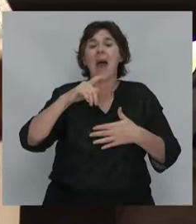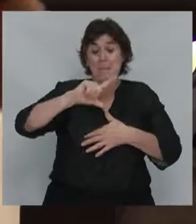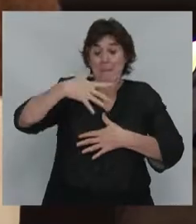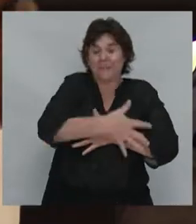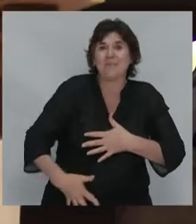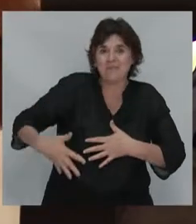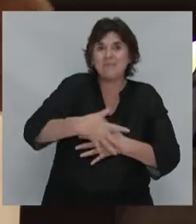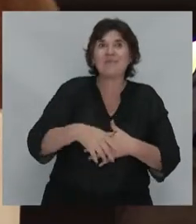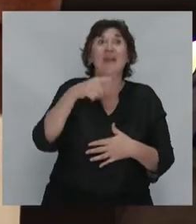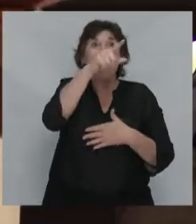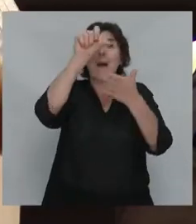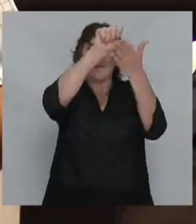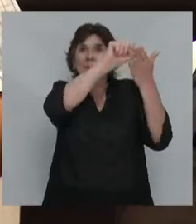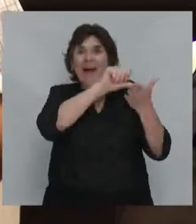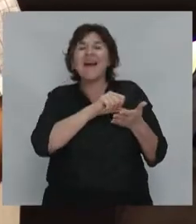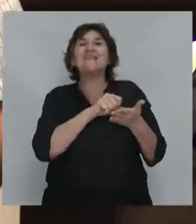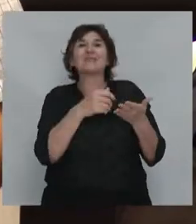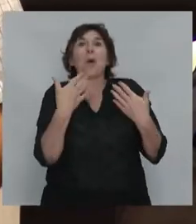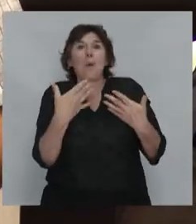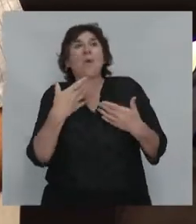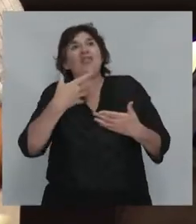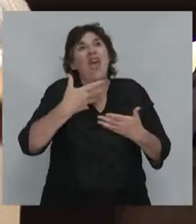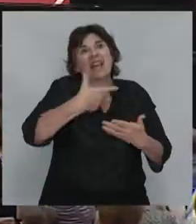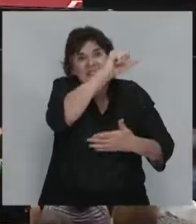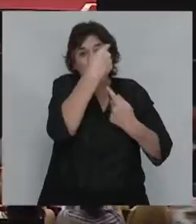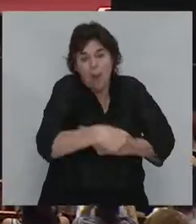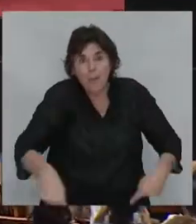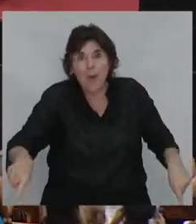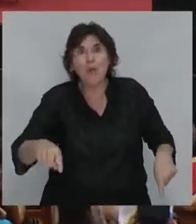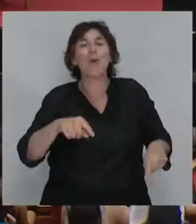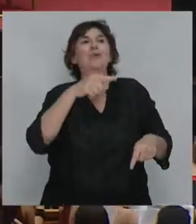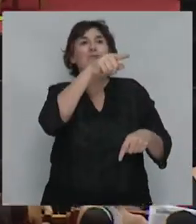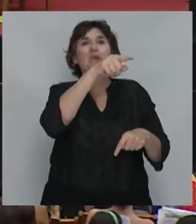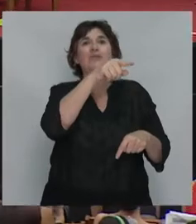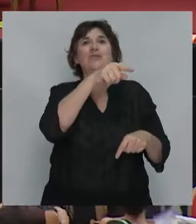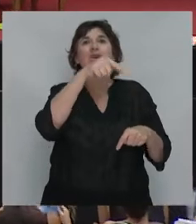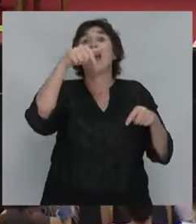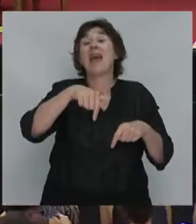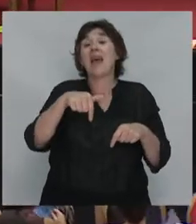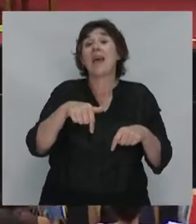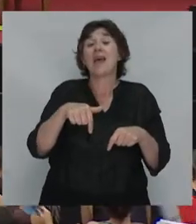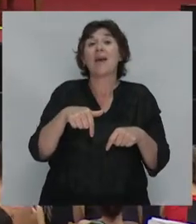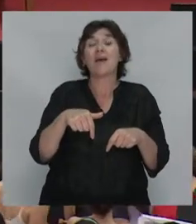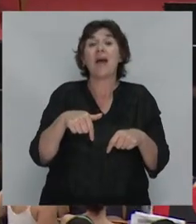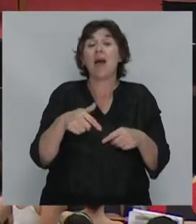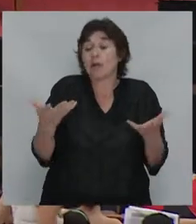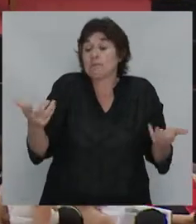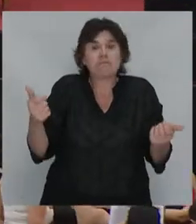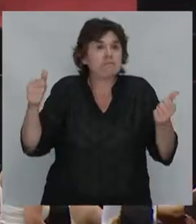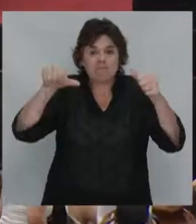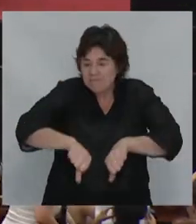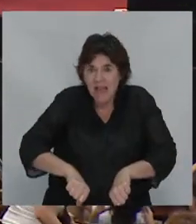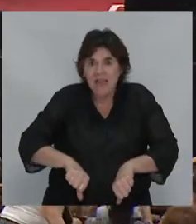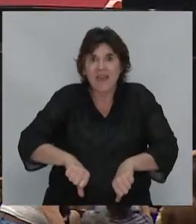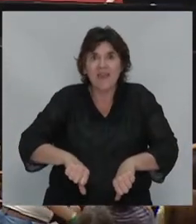países que Argentina podía llegar con sus productos industrializados y ahora, como caída del nivel de actividad en sus